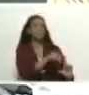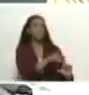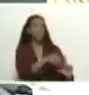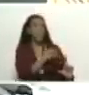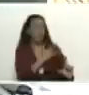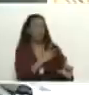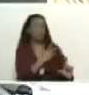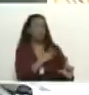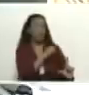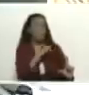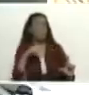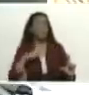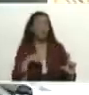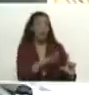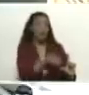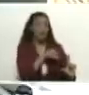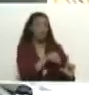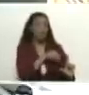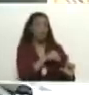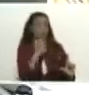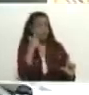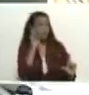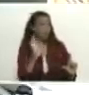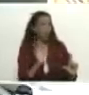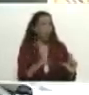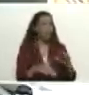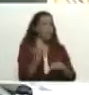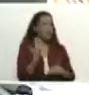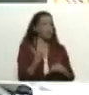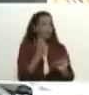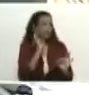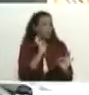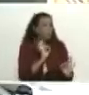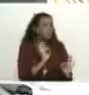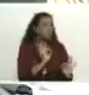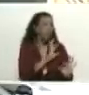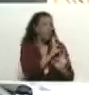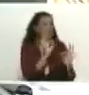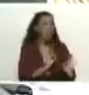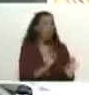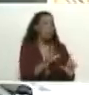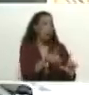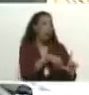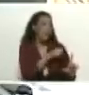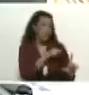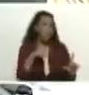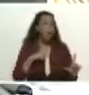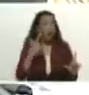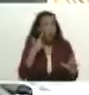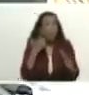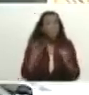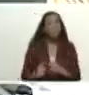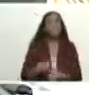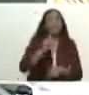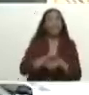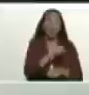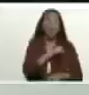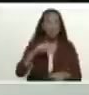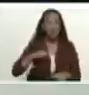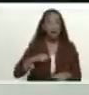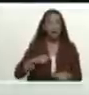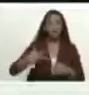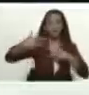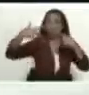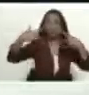presidente Lula creo que fue una metodología correcta hacer una reunión en privado sin las